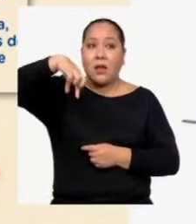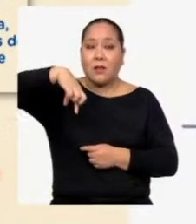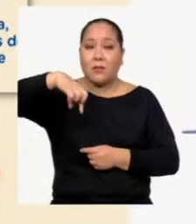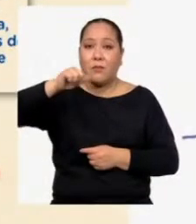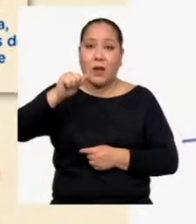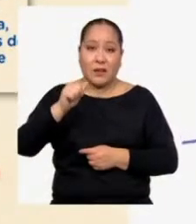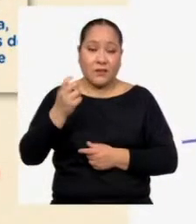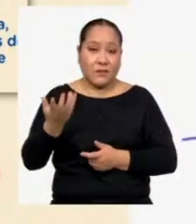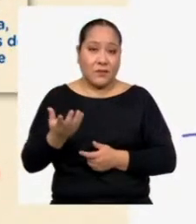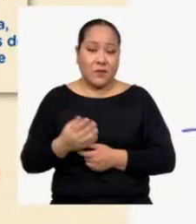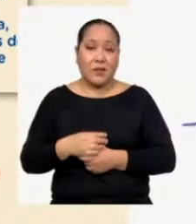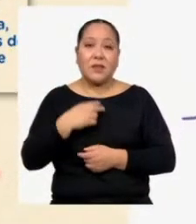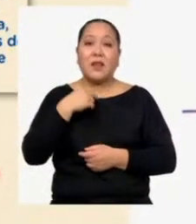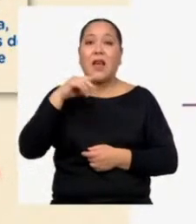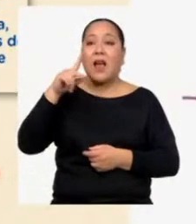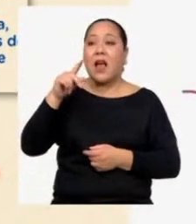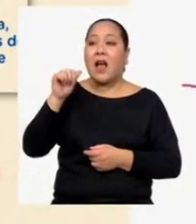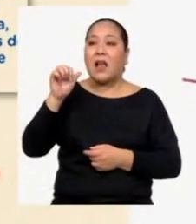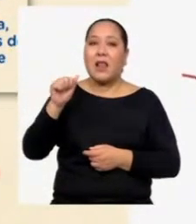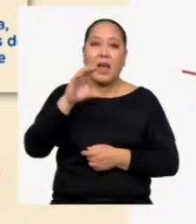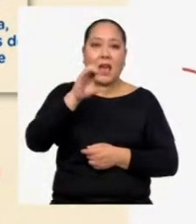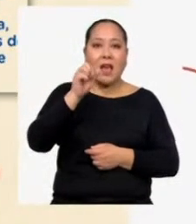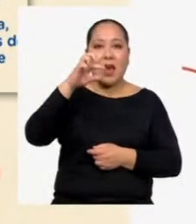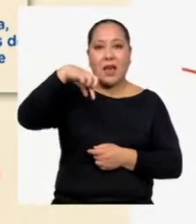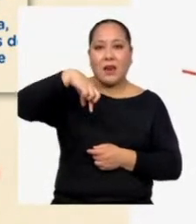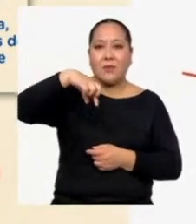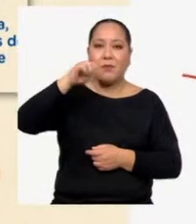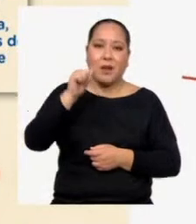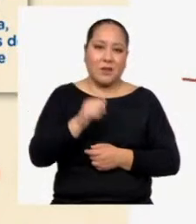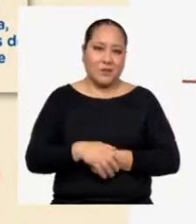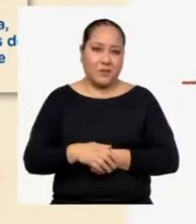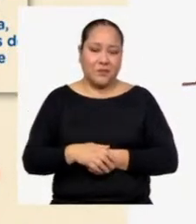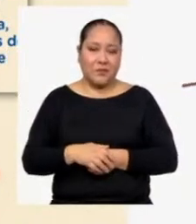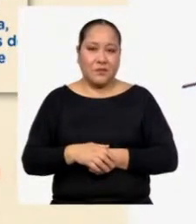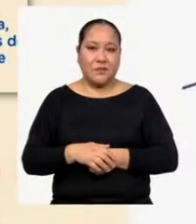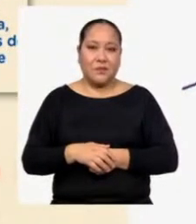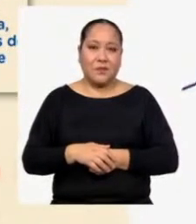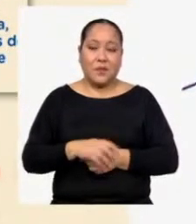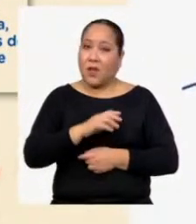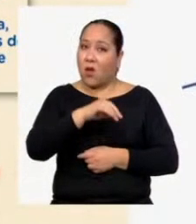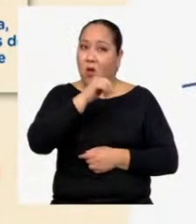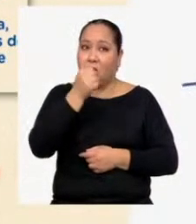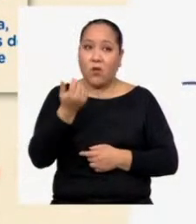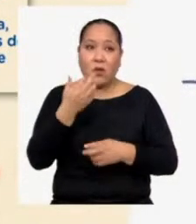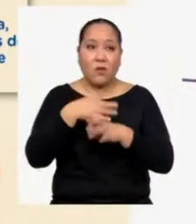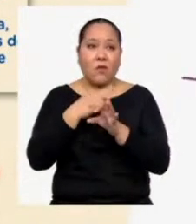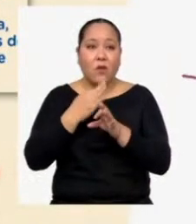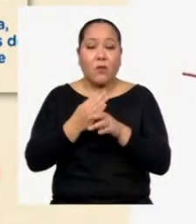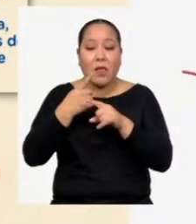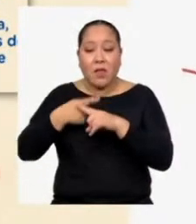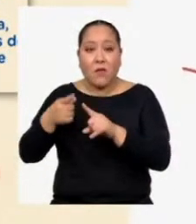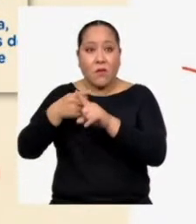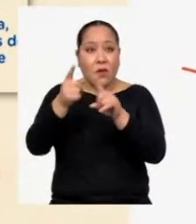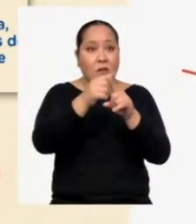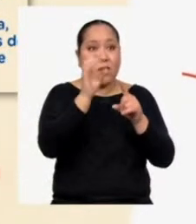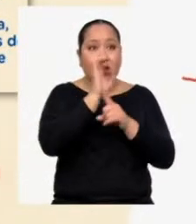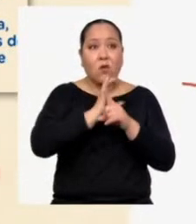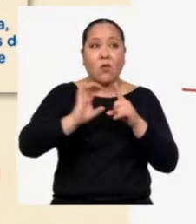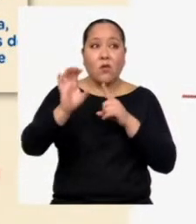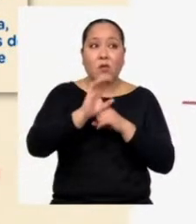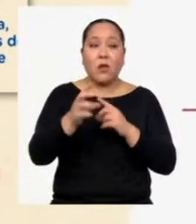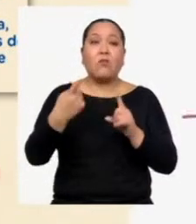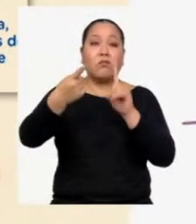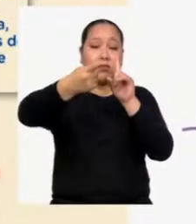de las voces cala y carpa, respectivamente Por otro lado, la diversidad cultural es